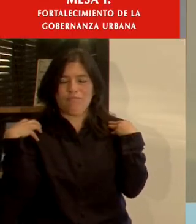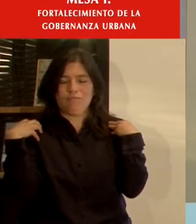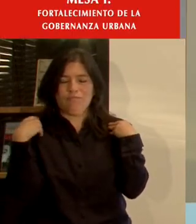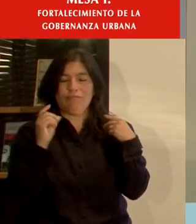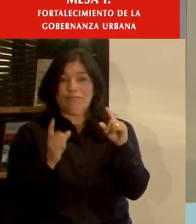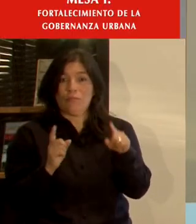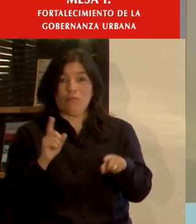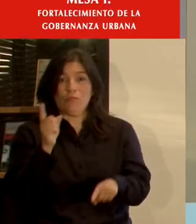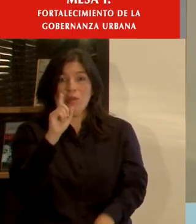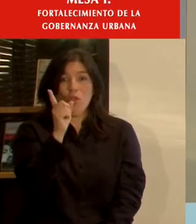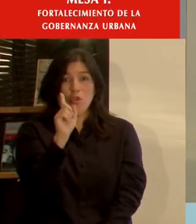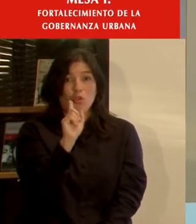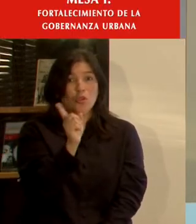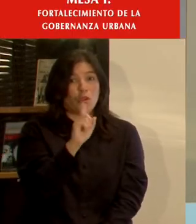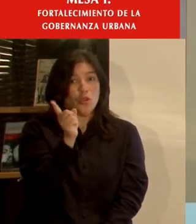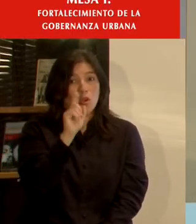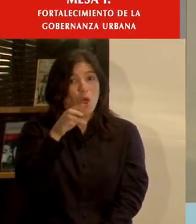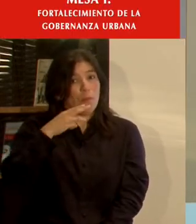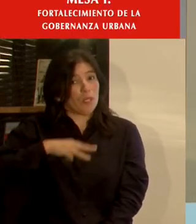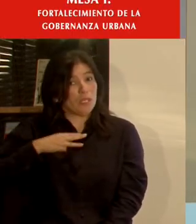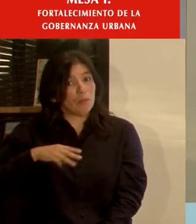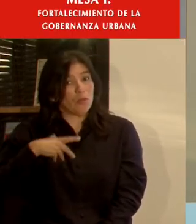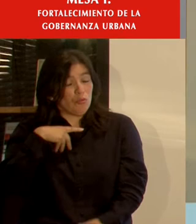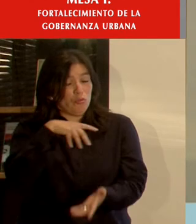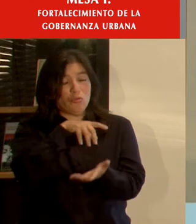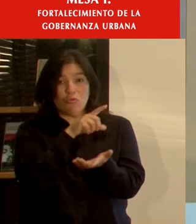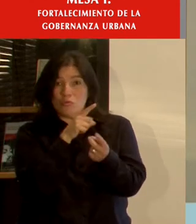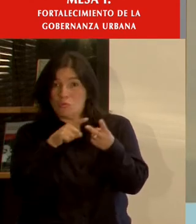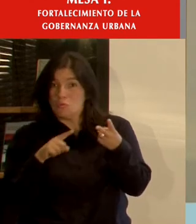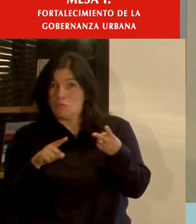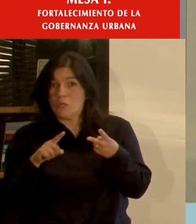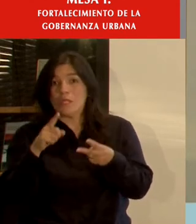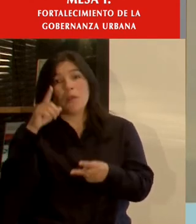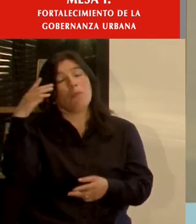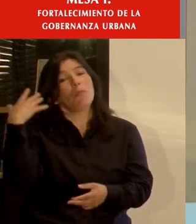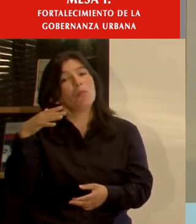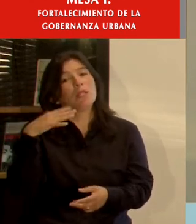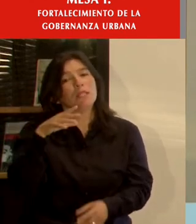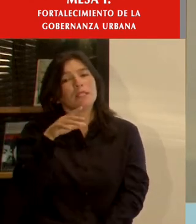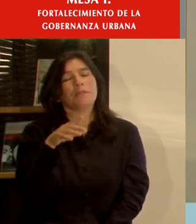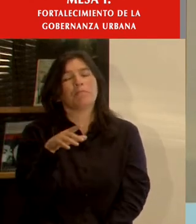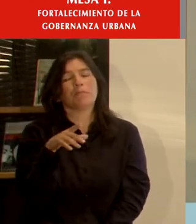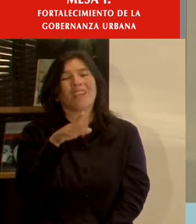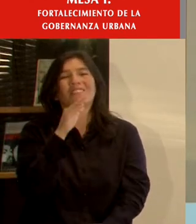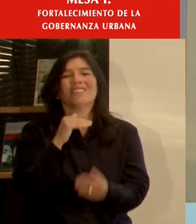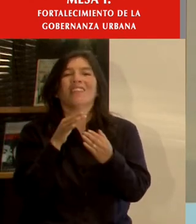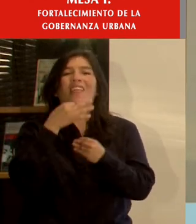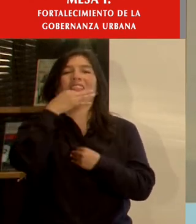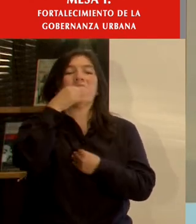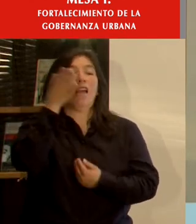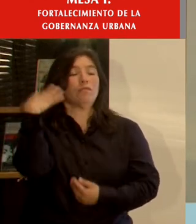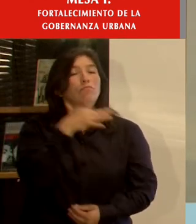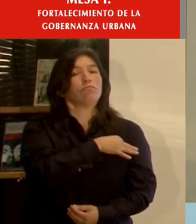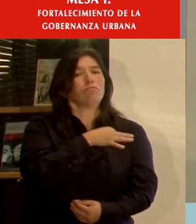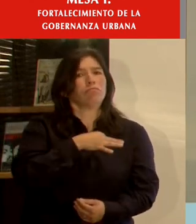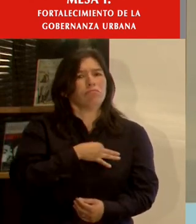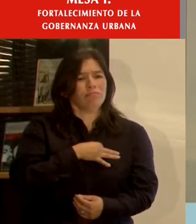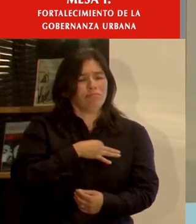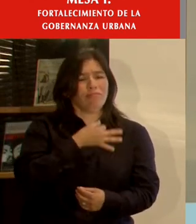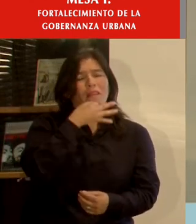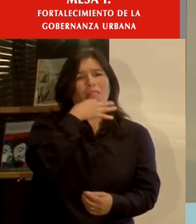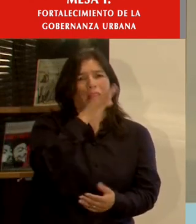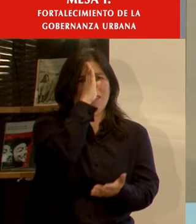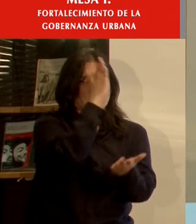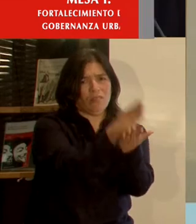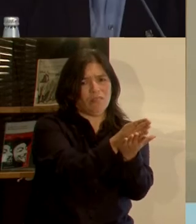los gobiernos regionales y no a nivel de los municipios. Entonces eso tiene mucha incidencia que muchas veces se deciden cosas desde los ministerios que no tienen nada que ver